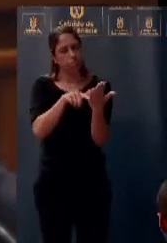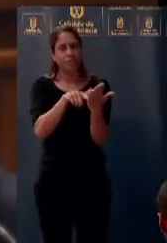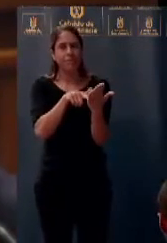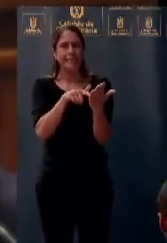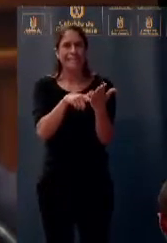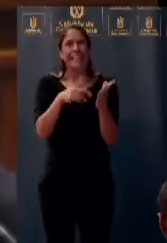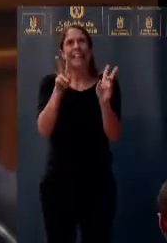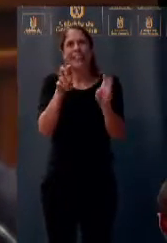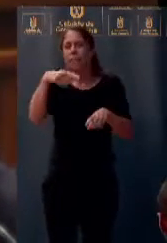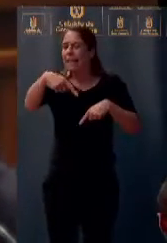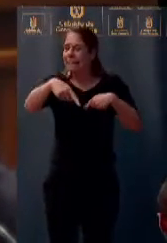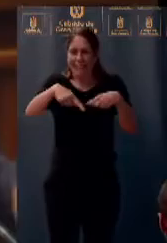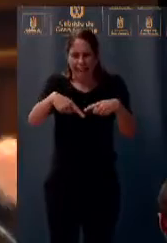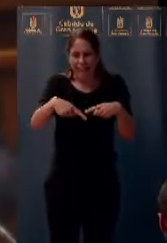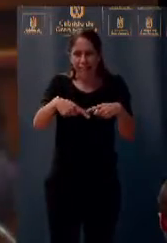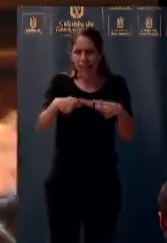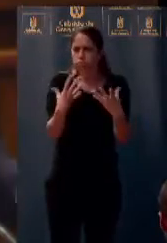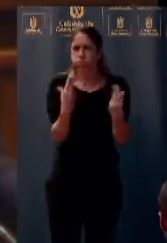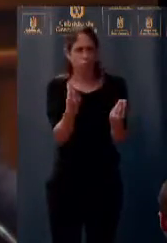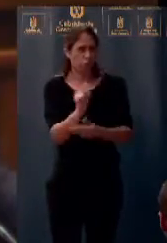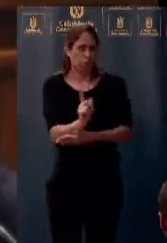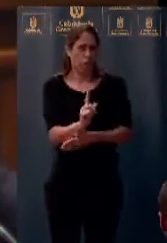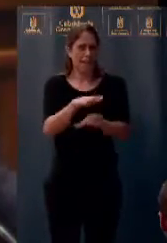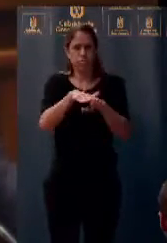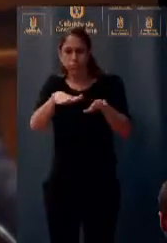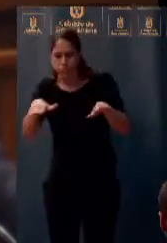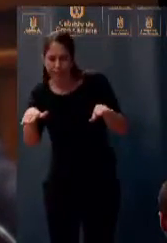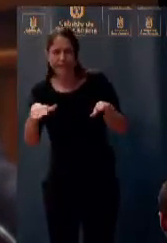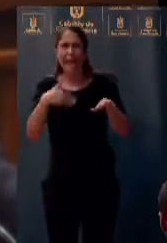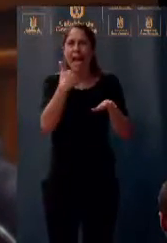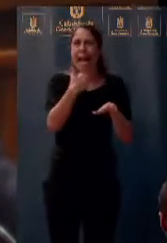de tanto tráfico, como para que tenga que primar de manera radical y absoluta